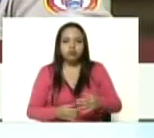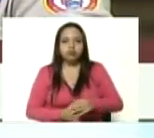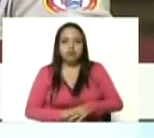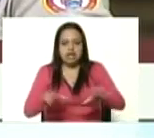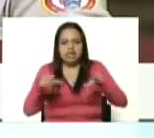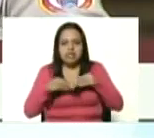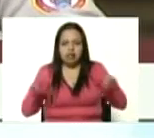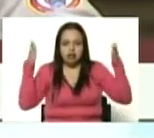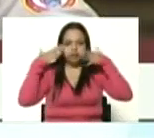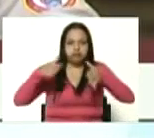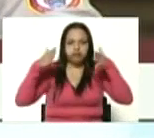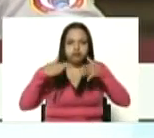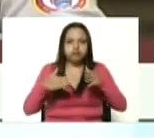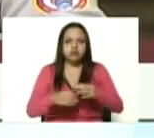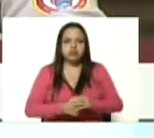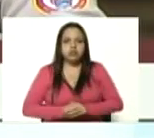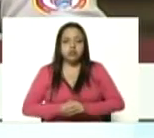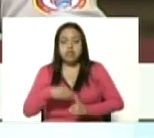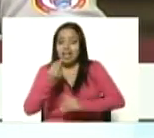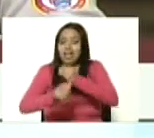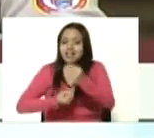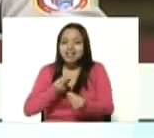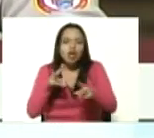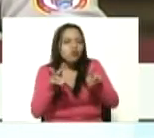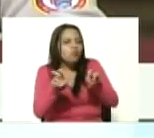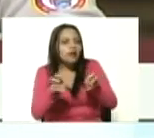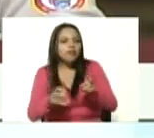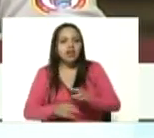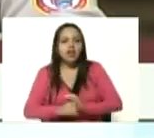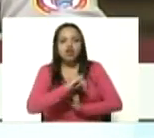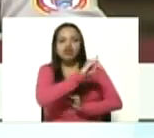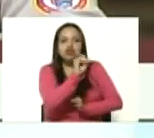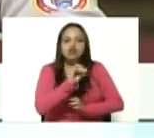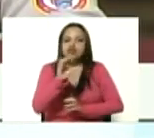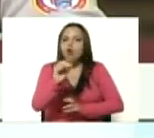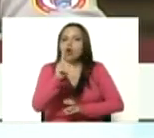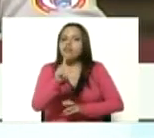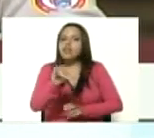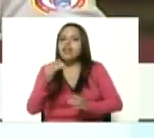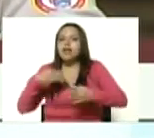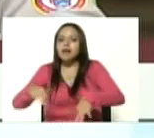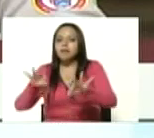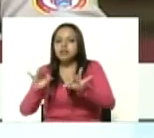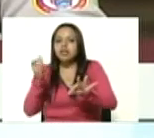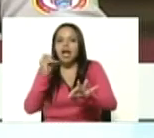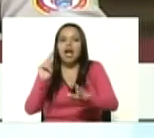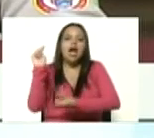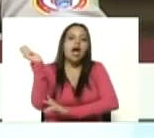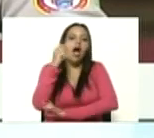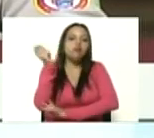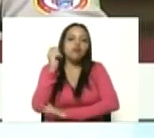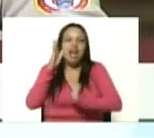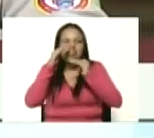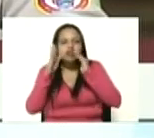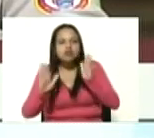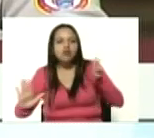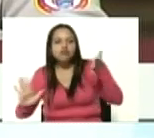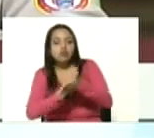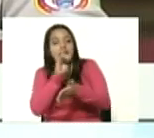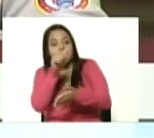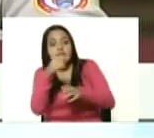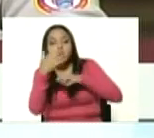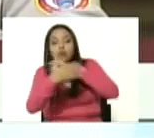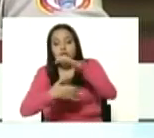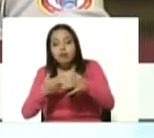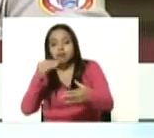la recién creada soy especial que se encuentra ahorita en el estado Apure atendiendo pues este caso porque